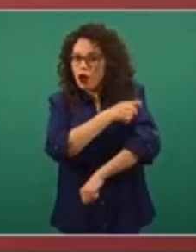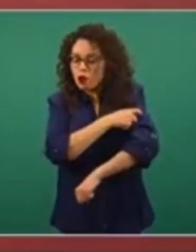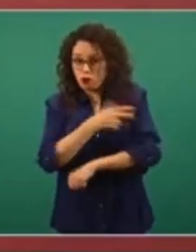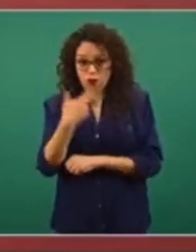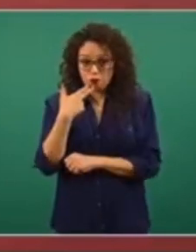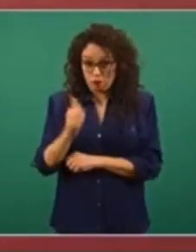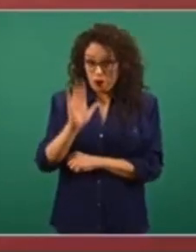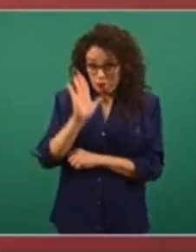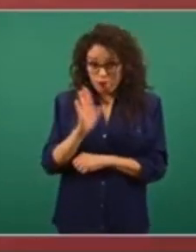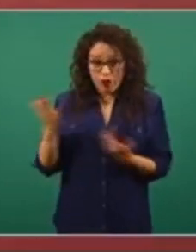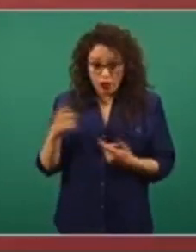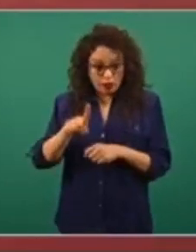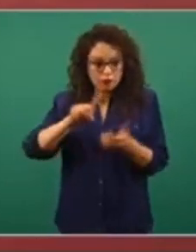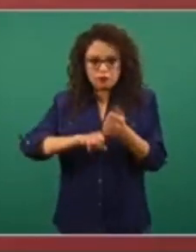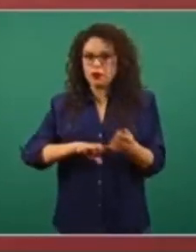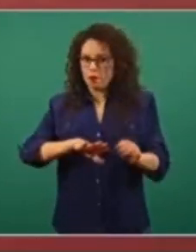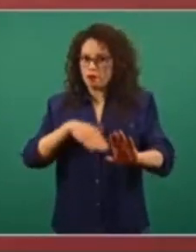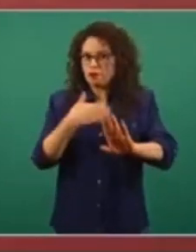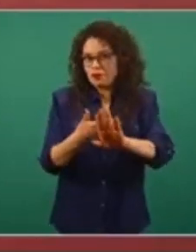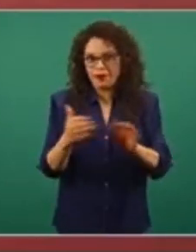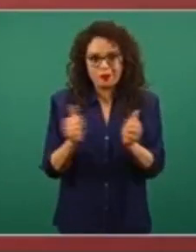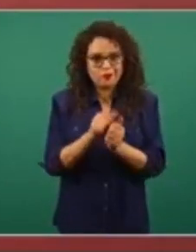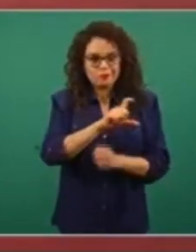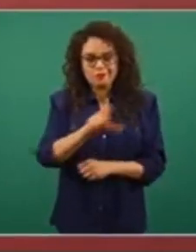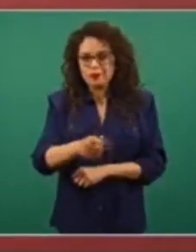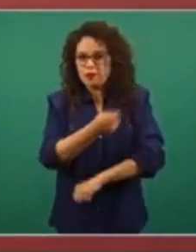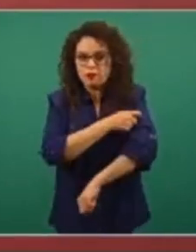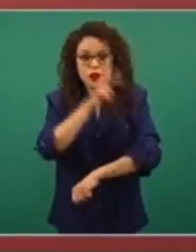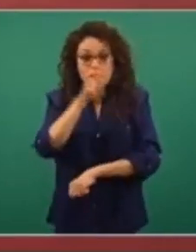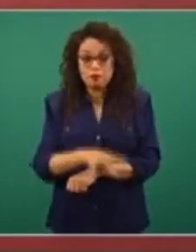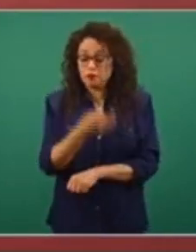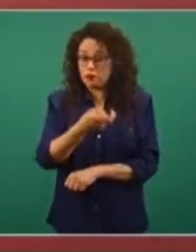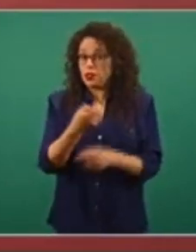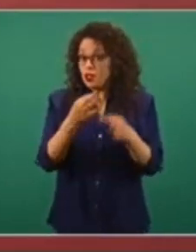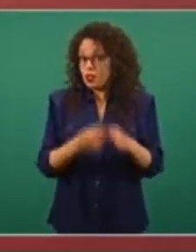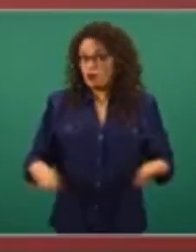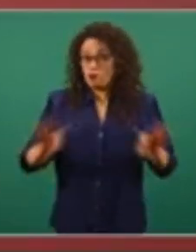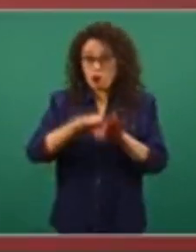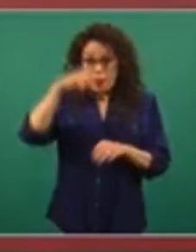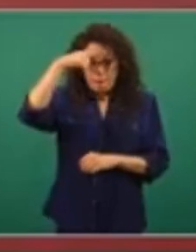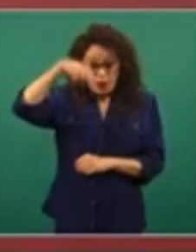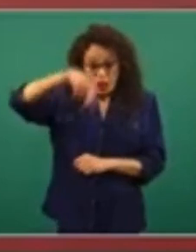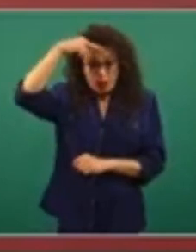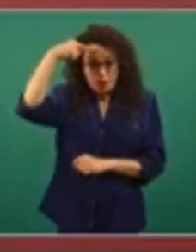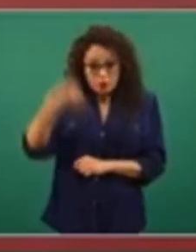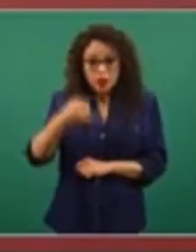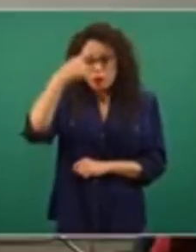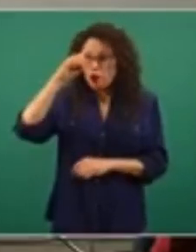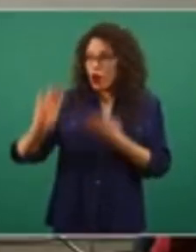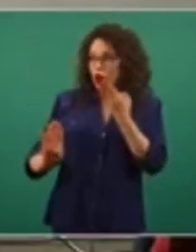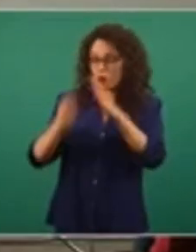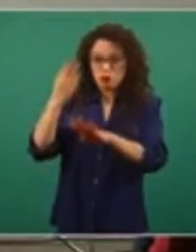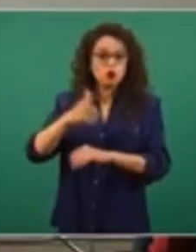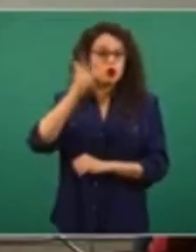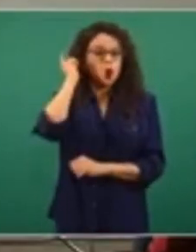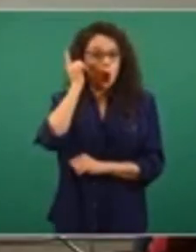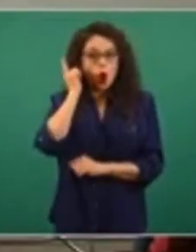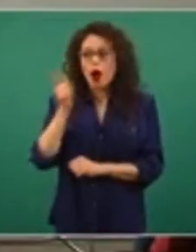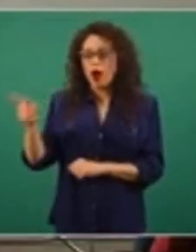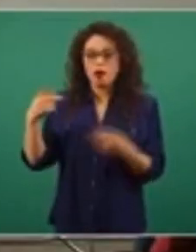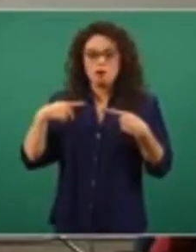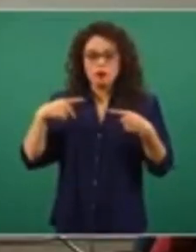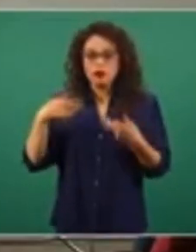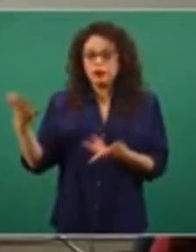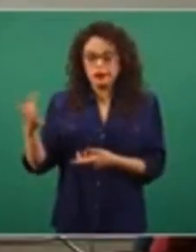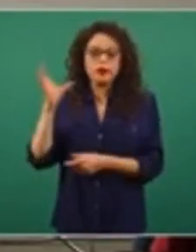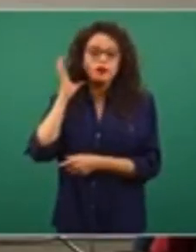momento tan importante para México y para el mundo. Ojalá que reflexionen, ojalá que se abstengan de hacer estos